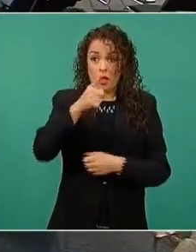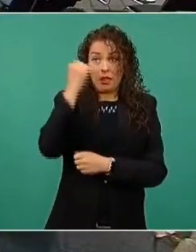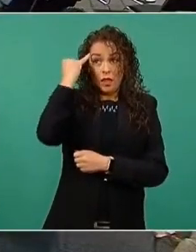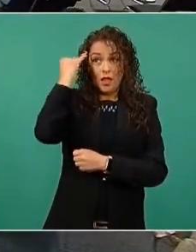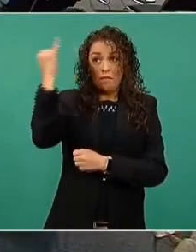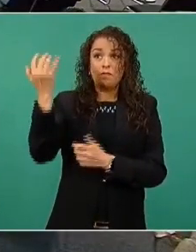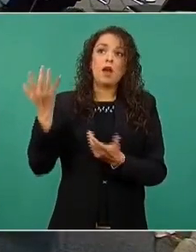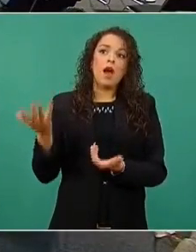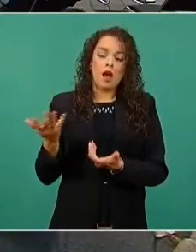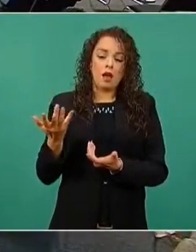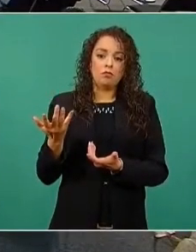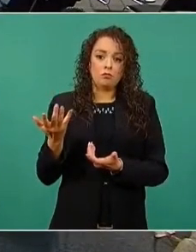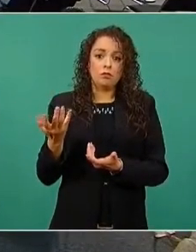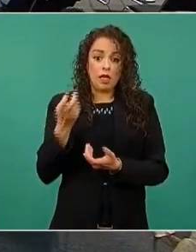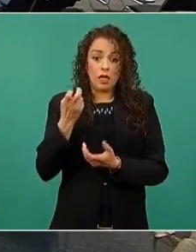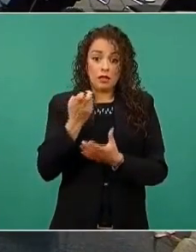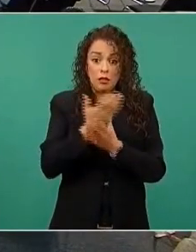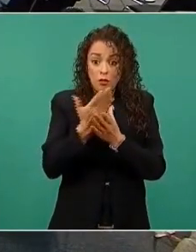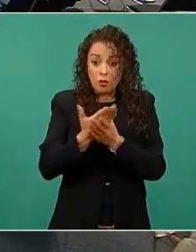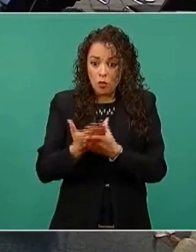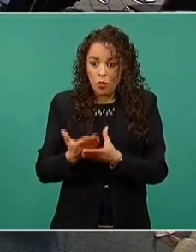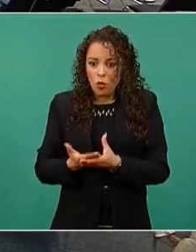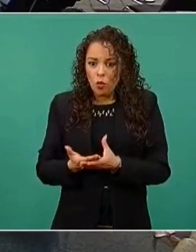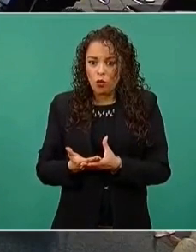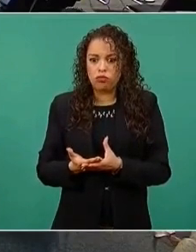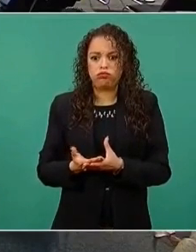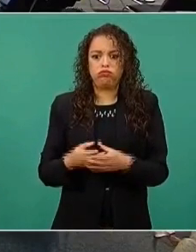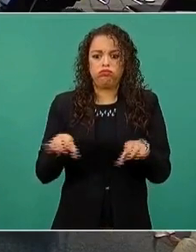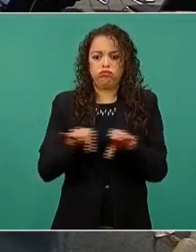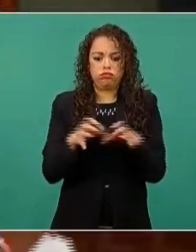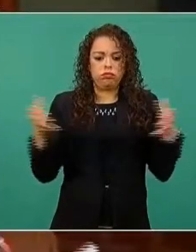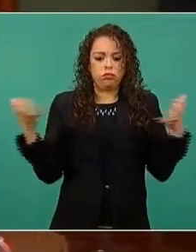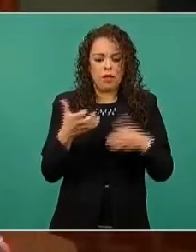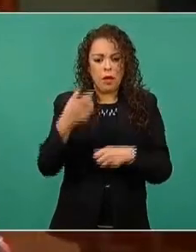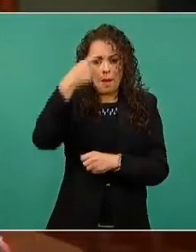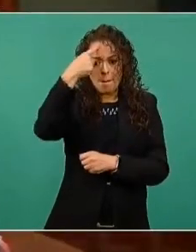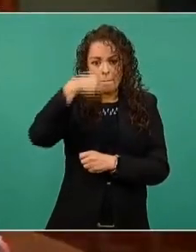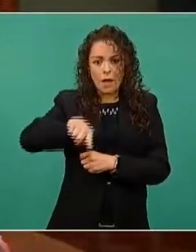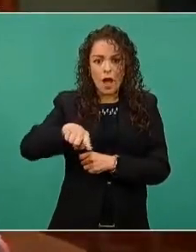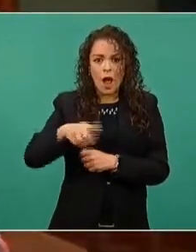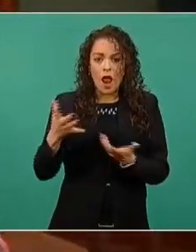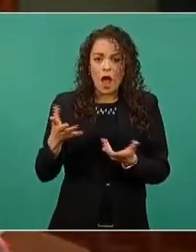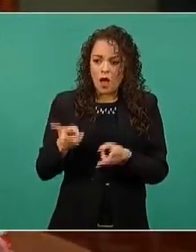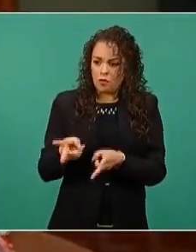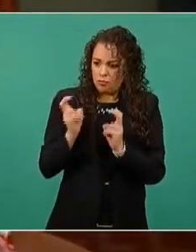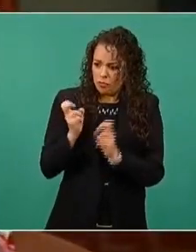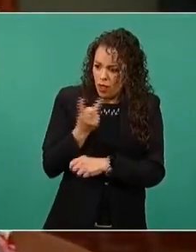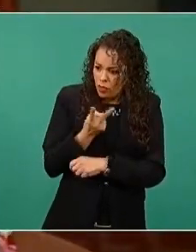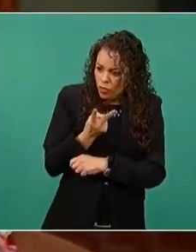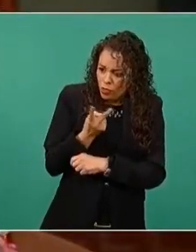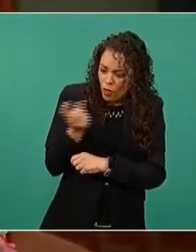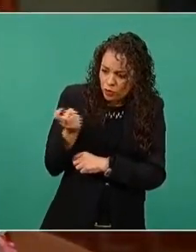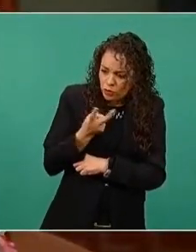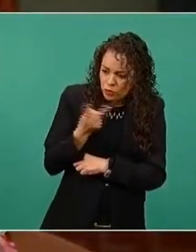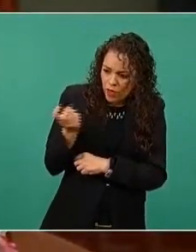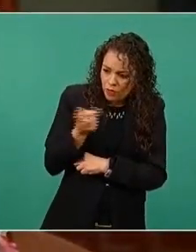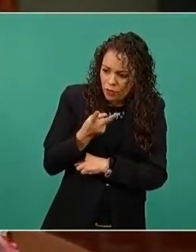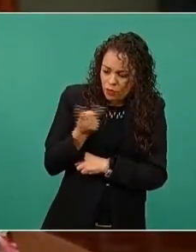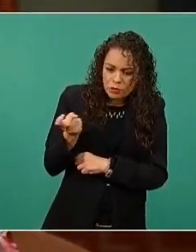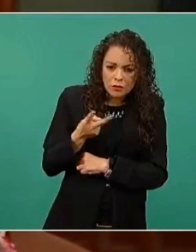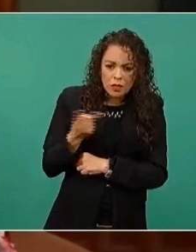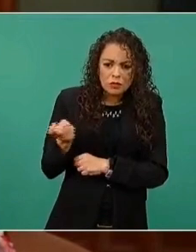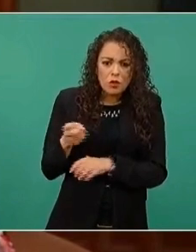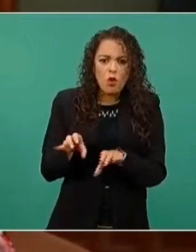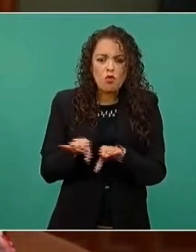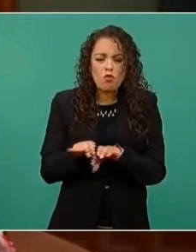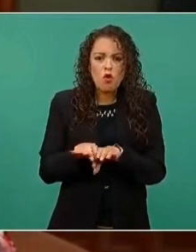expediente de un nuevo estudiante, pues imagínense, yo no sé cómo le hicieron para robarse los doscientos pesos que se llevaron